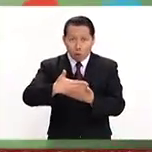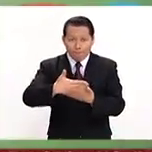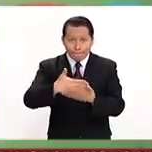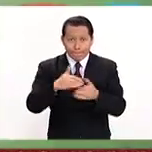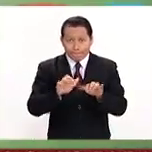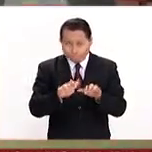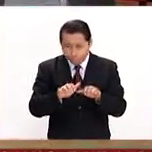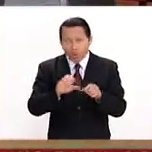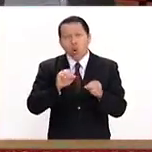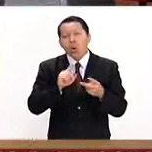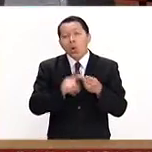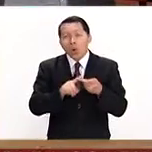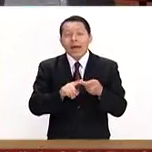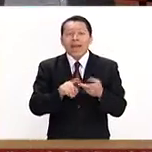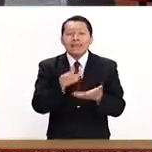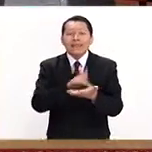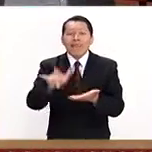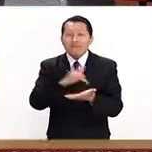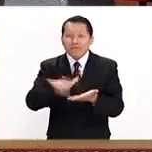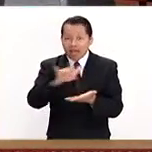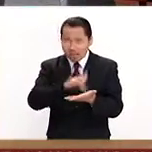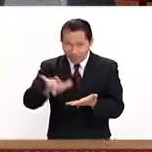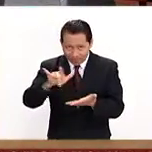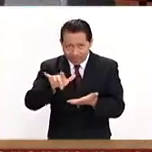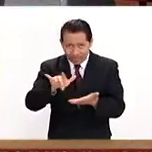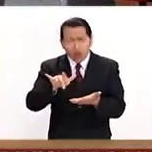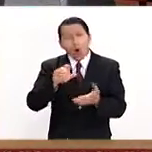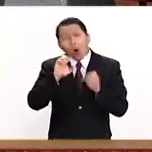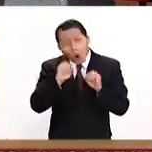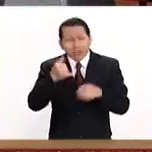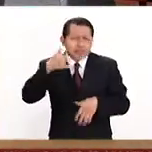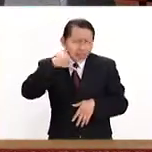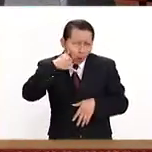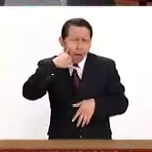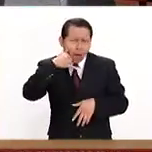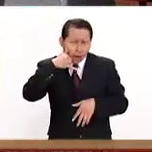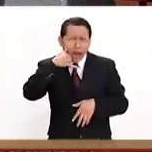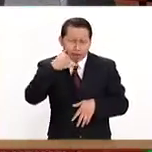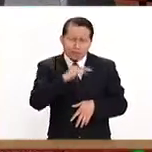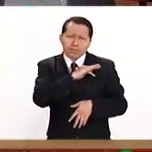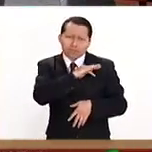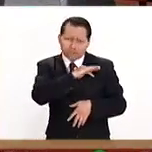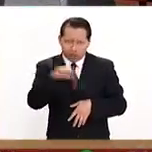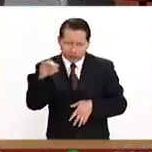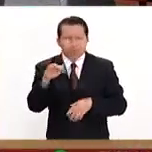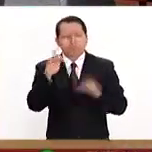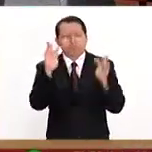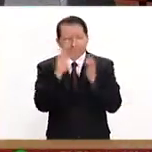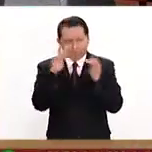tableta, y bueno, desde un celular se puede incluso entrar y consultar los contenidos.